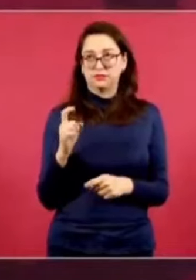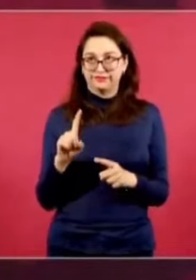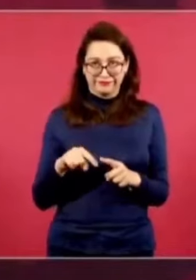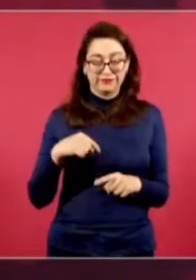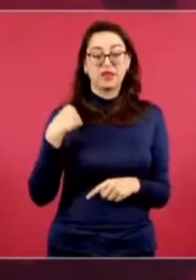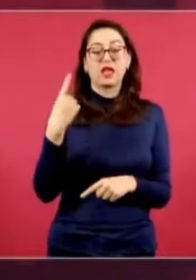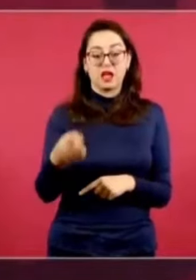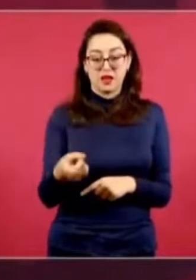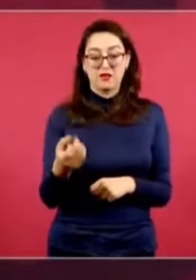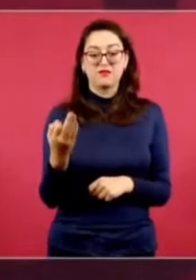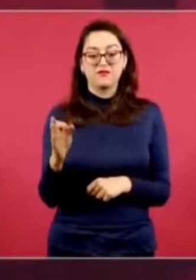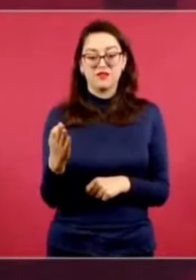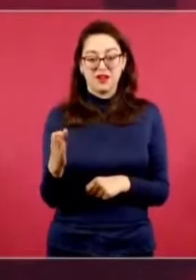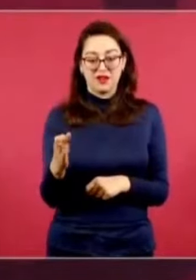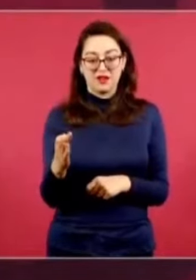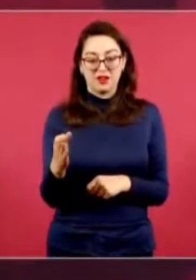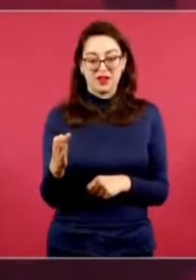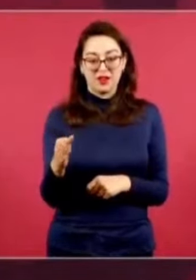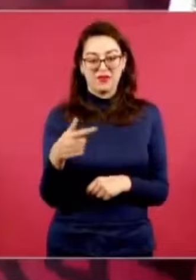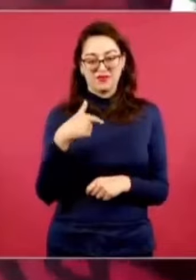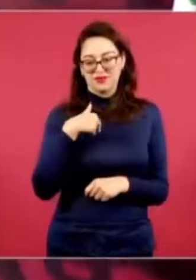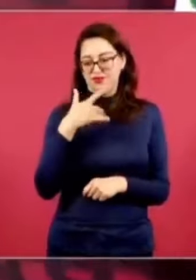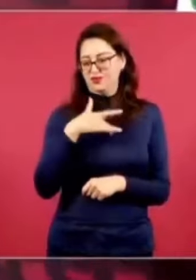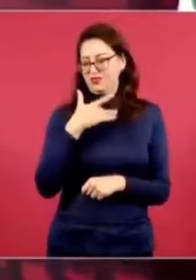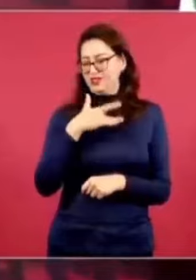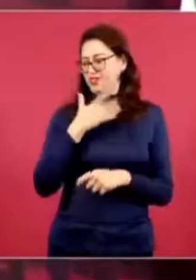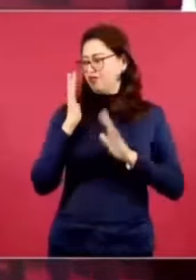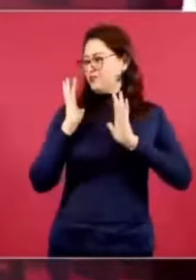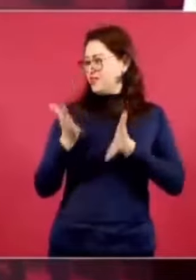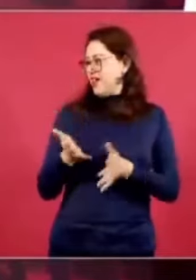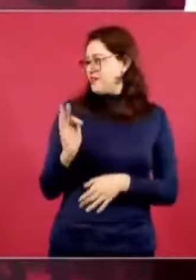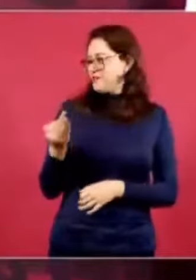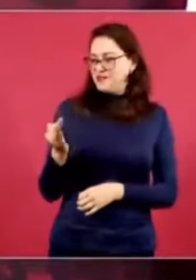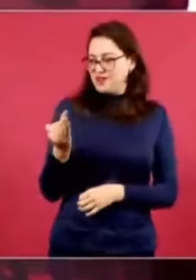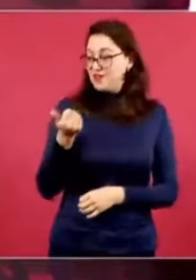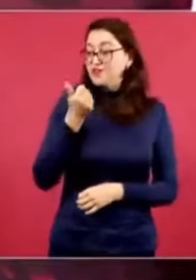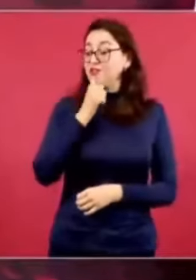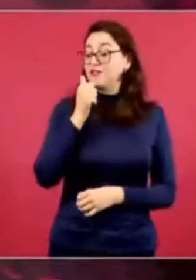febrero, ya estoy yo pensando que estamos en febrero,